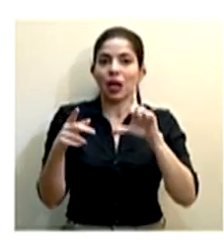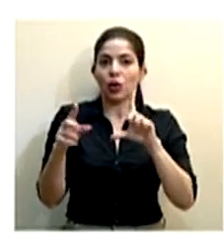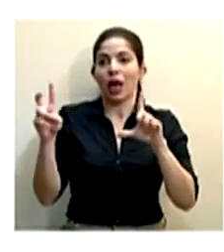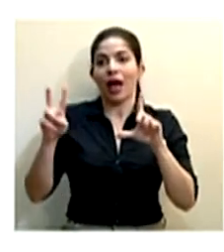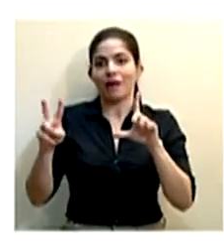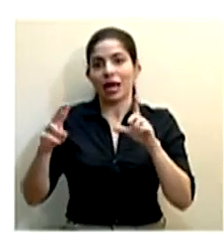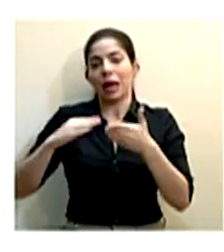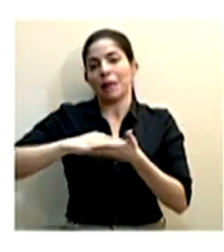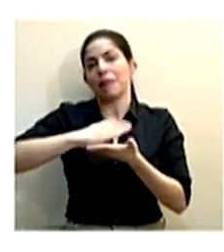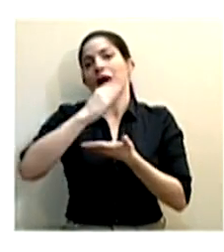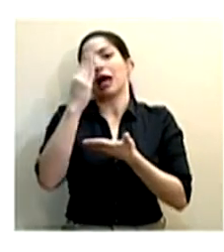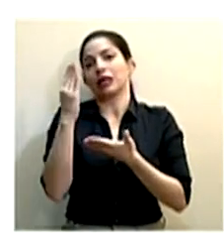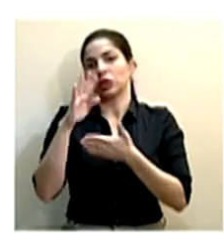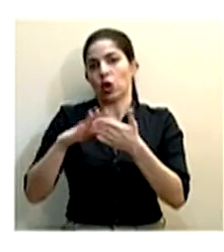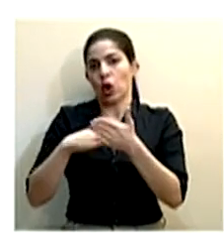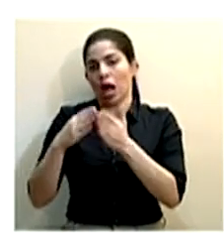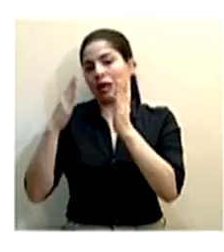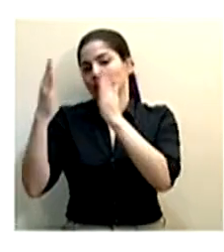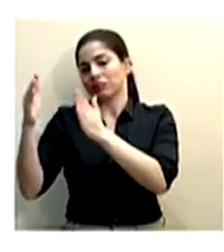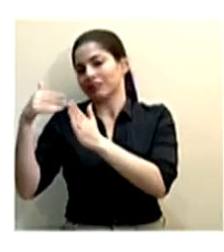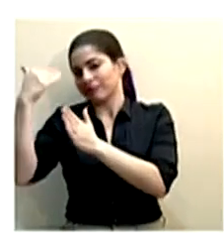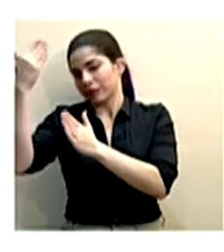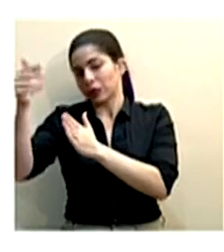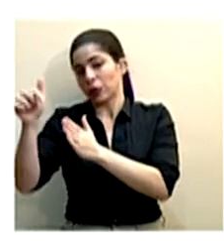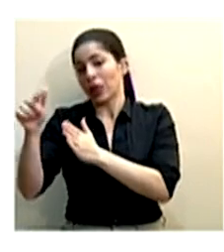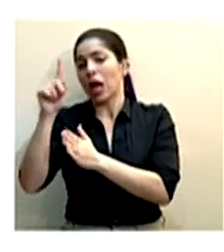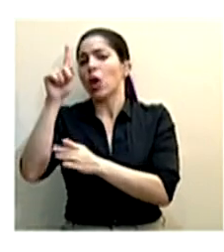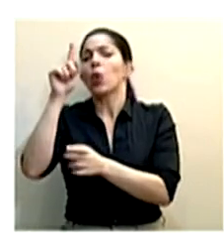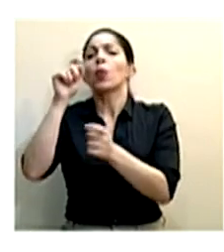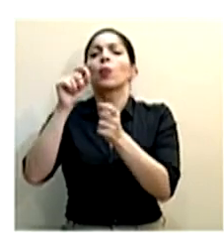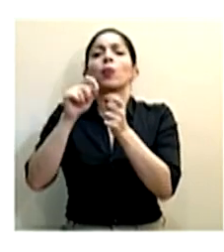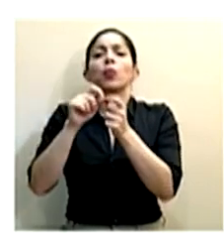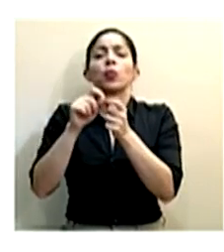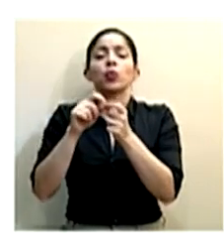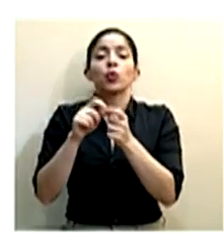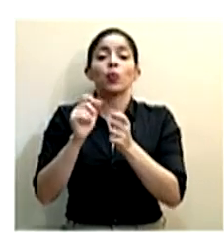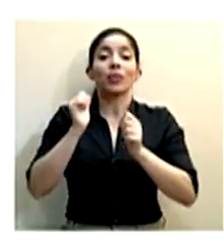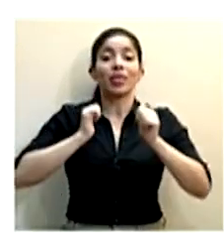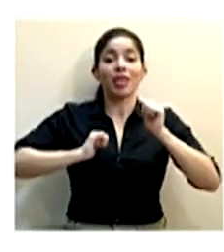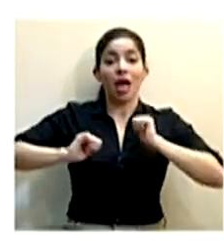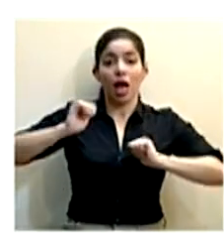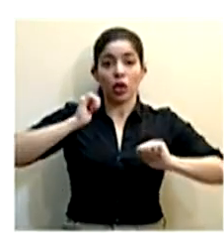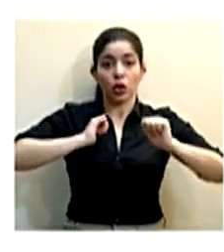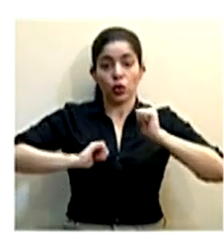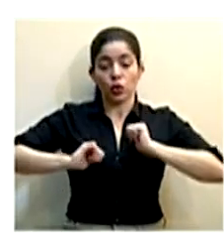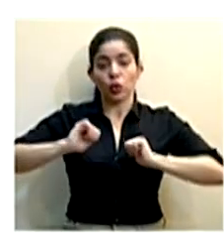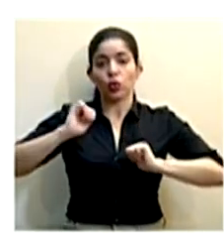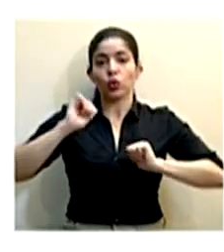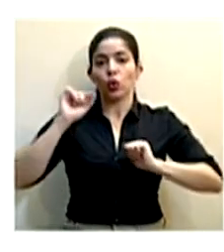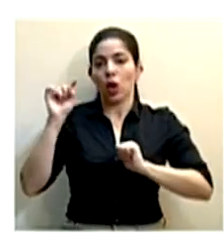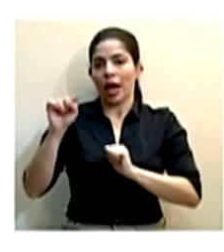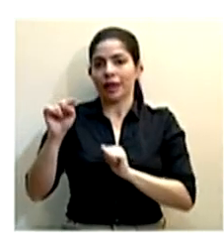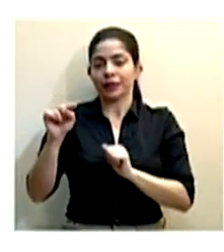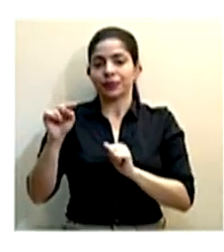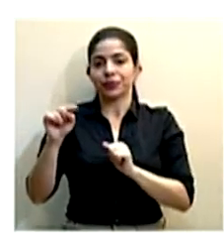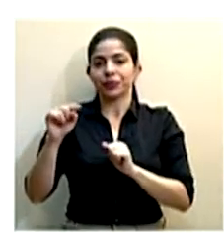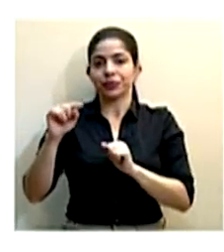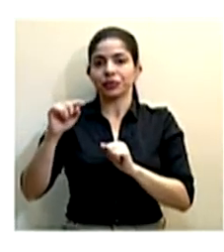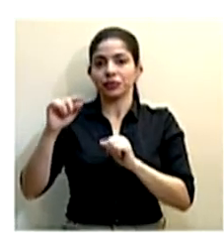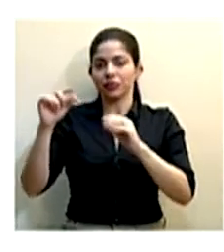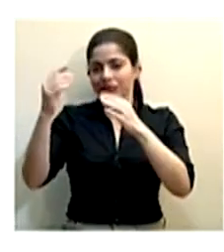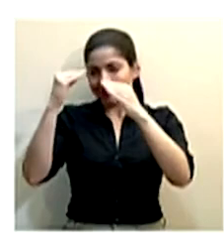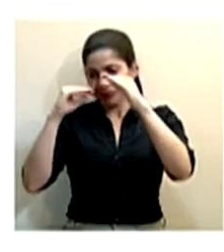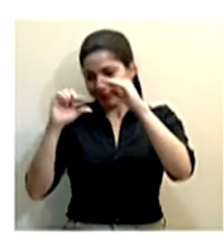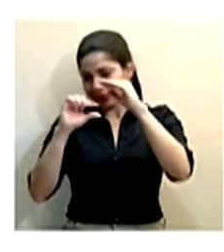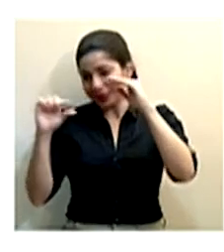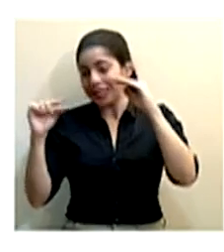horario ampliado. Recuerdemos ahí hay un punto que es, en el caso de los teatros, ahí está el superíndice